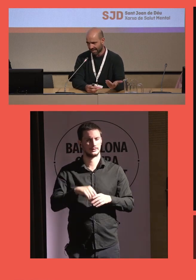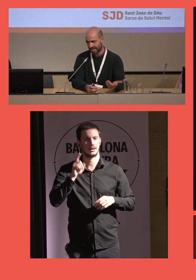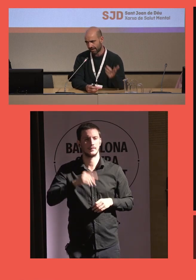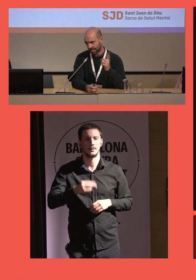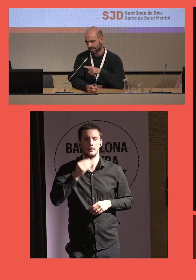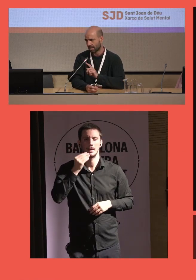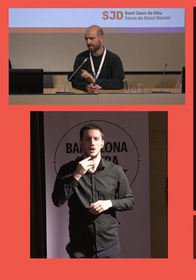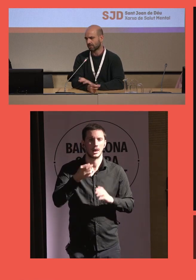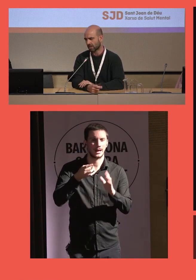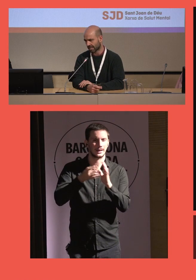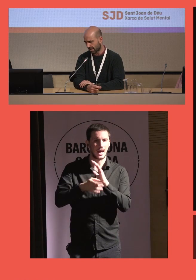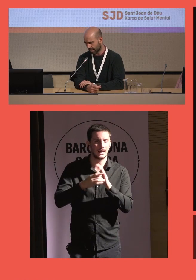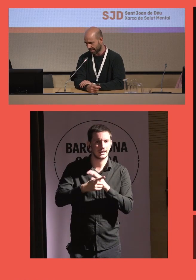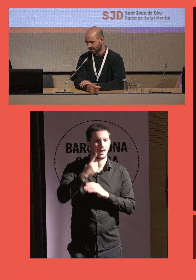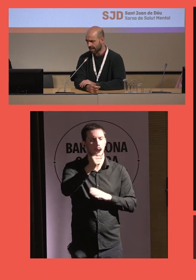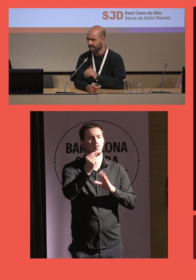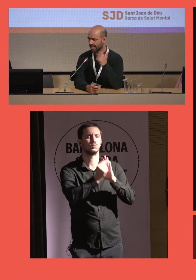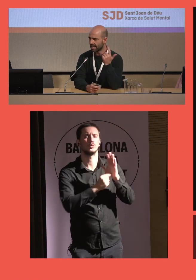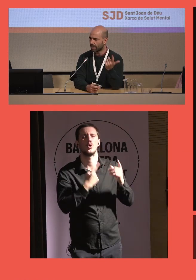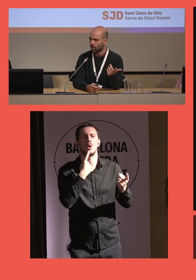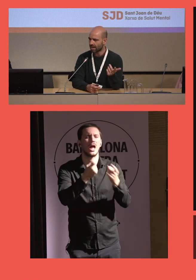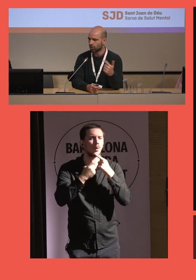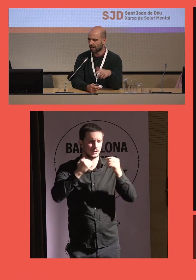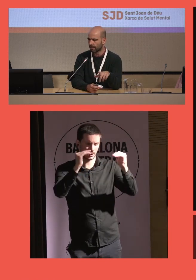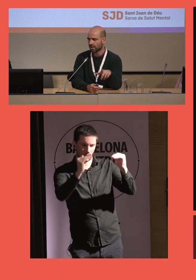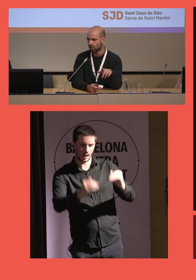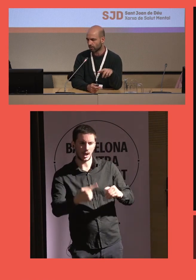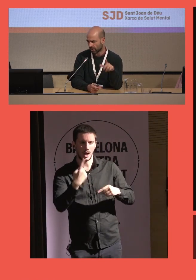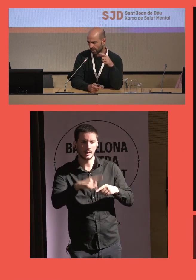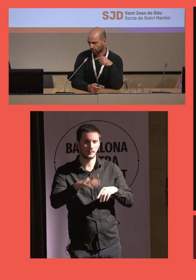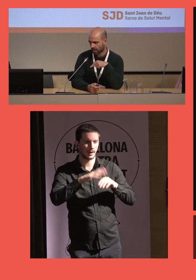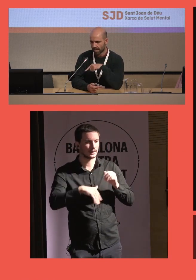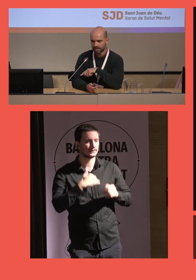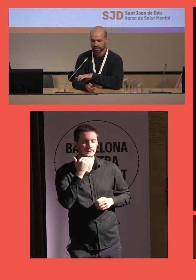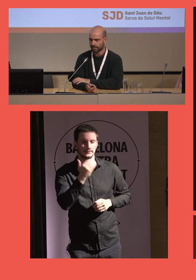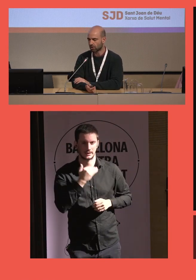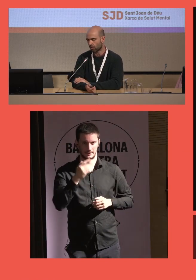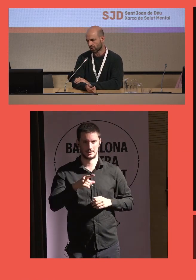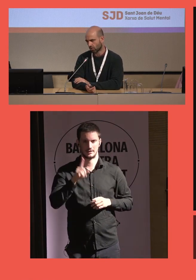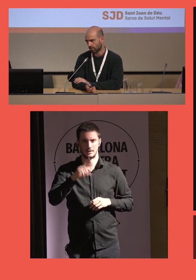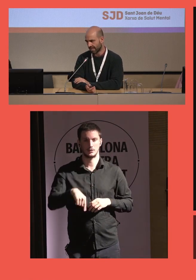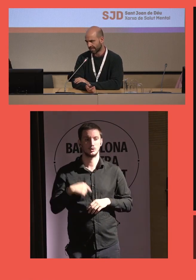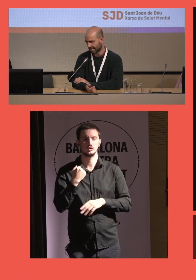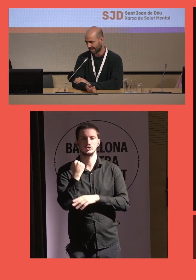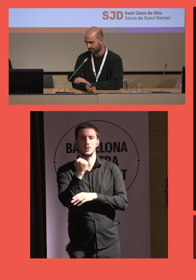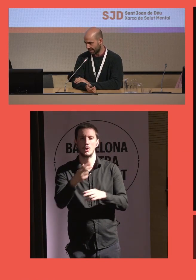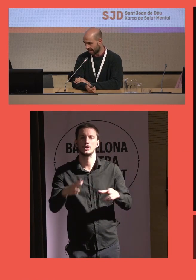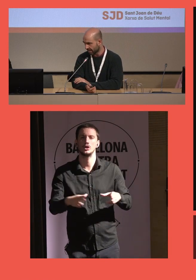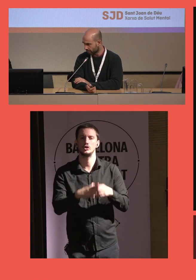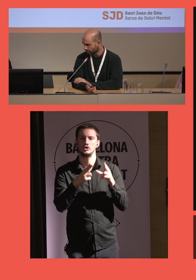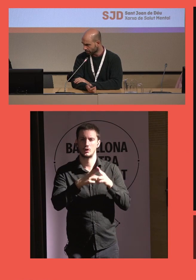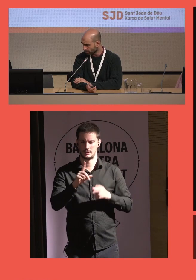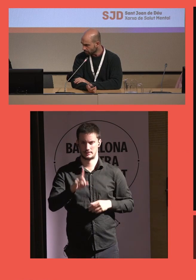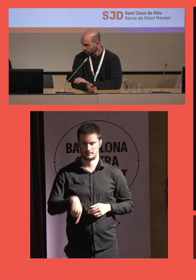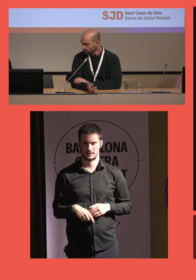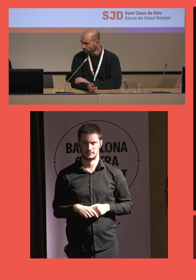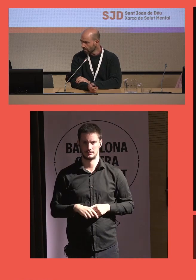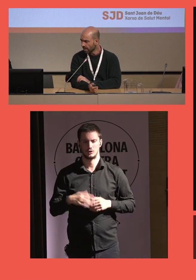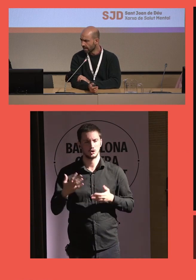mejorar la calidad de vida también mediante una escala validada y evaluar los cambios en el soporte social también todo esto mediante escalas validadas.